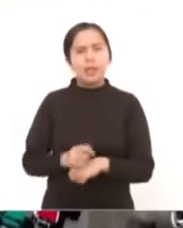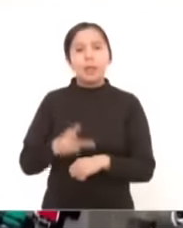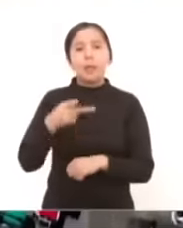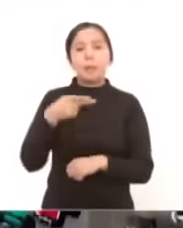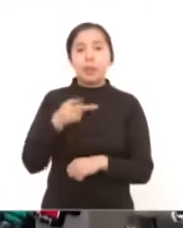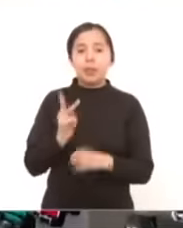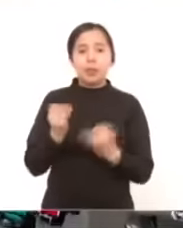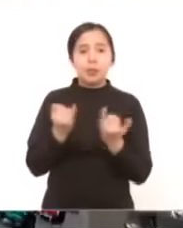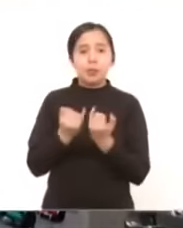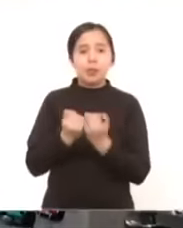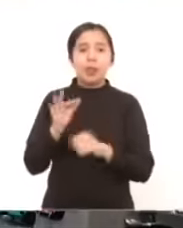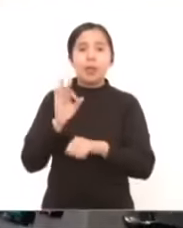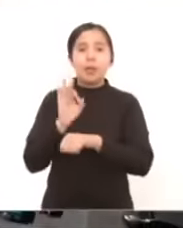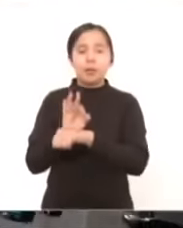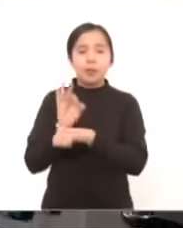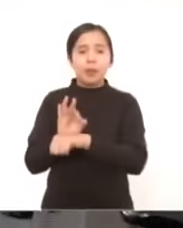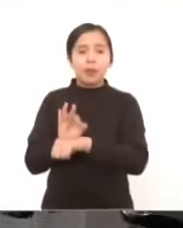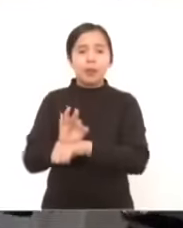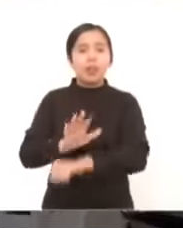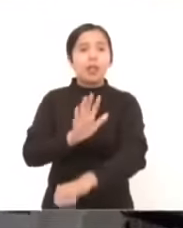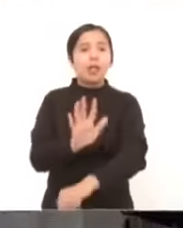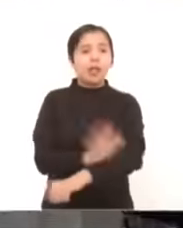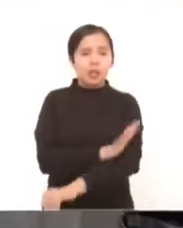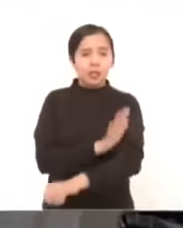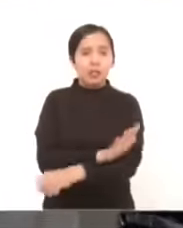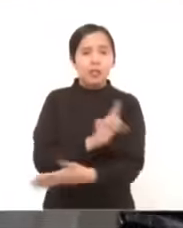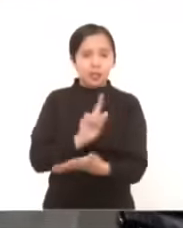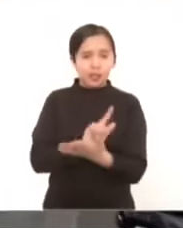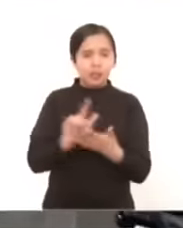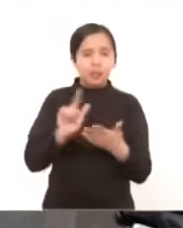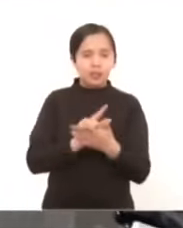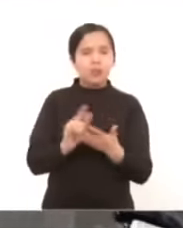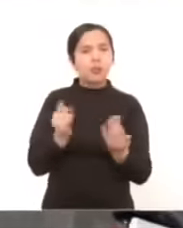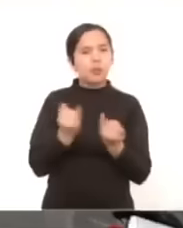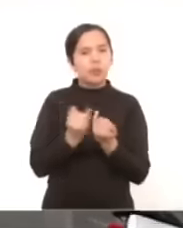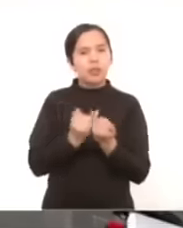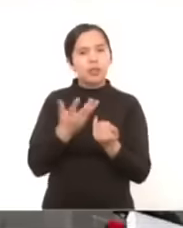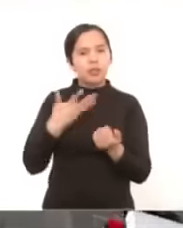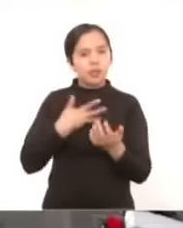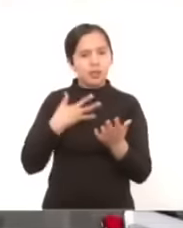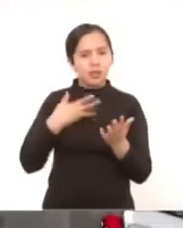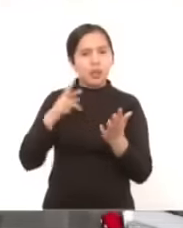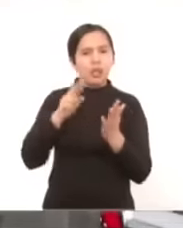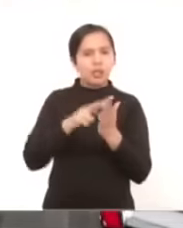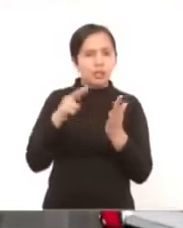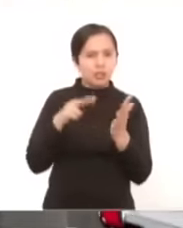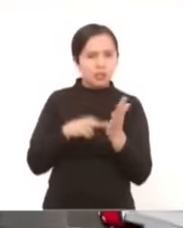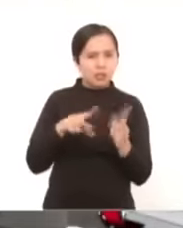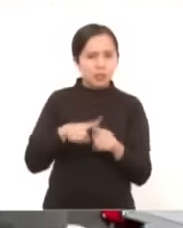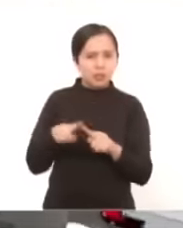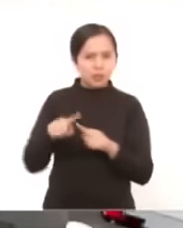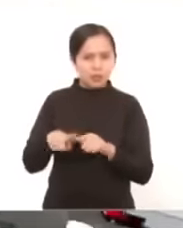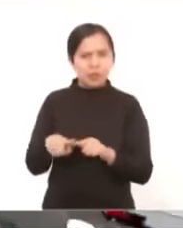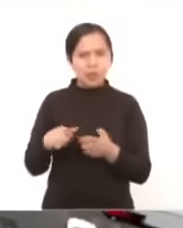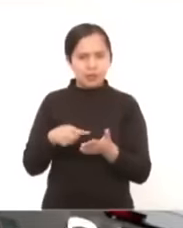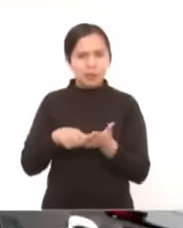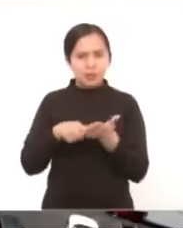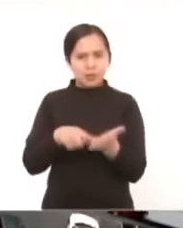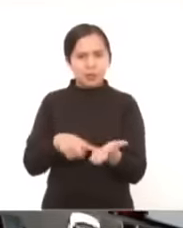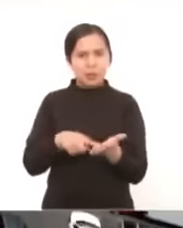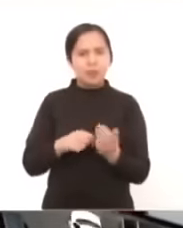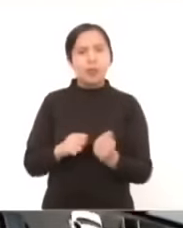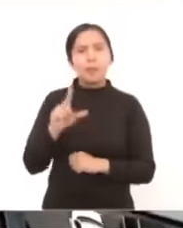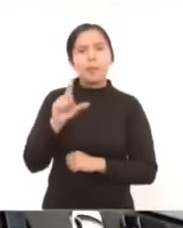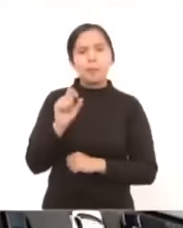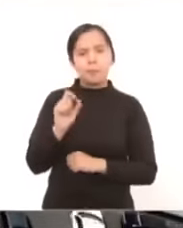defensa de las energías limpias hay varias reformas que se están planteando ahí entre los